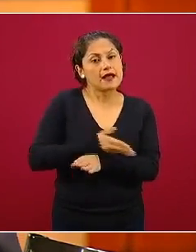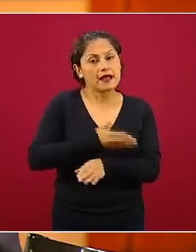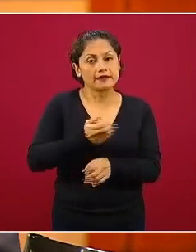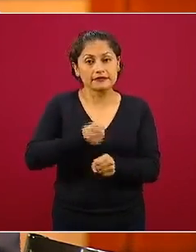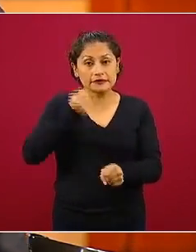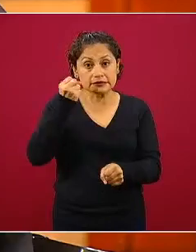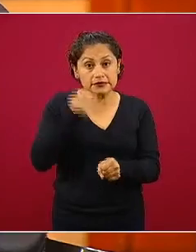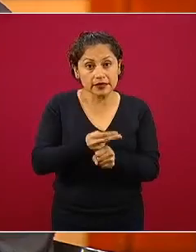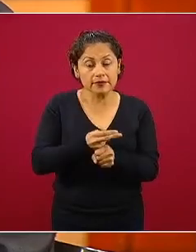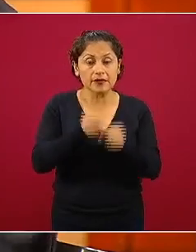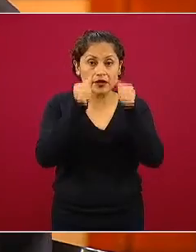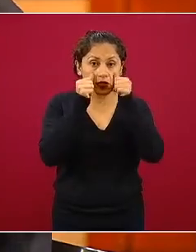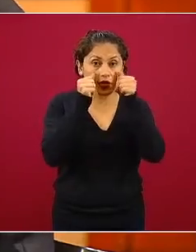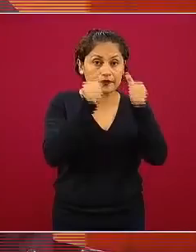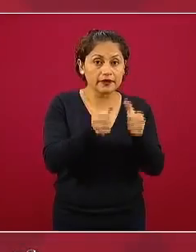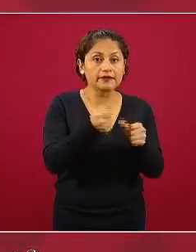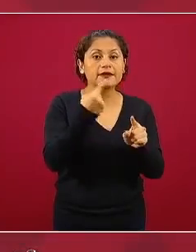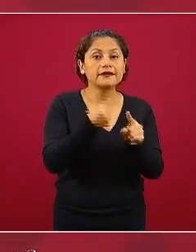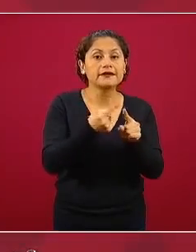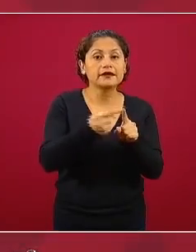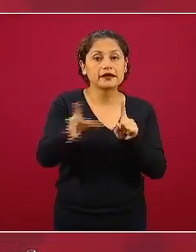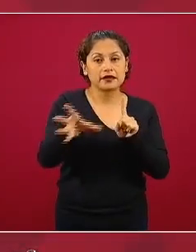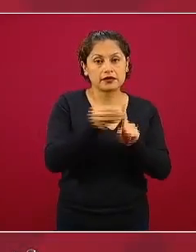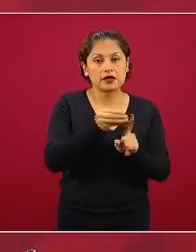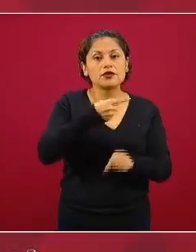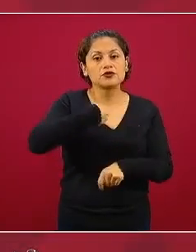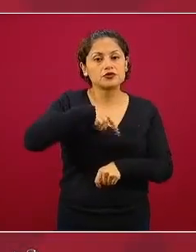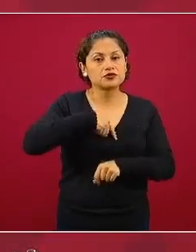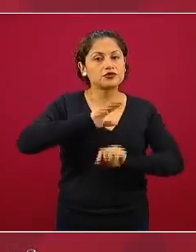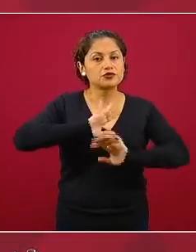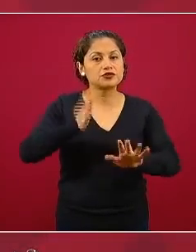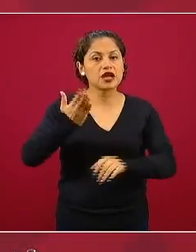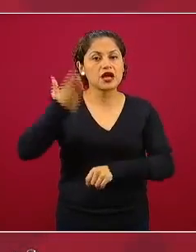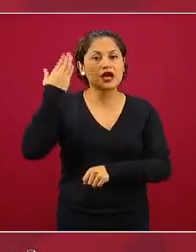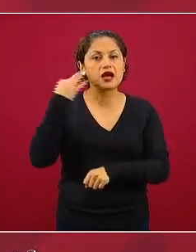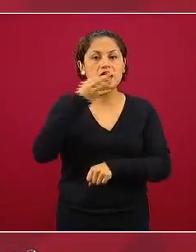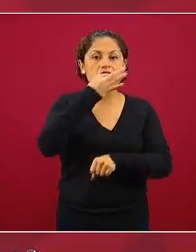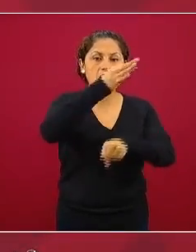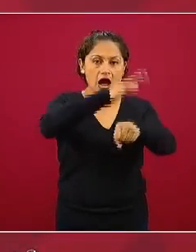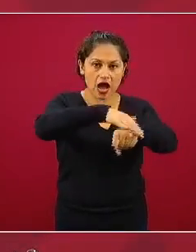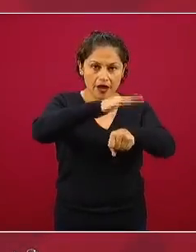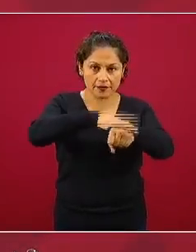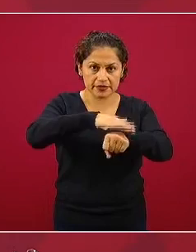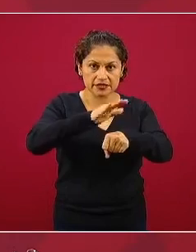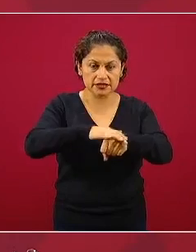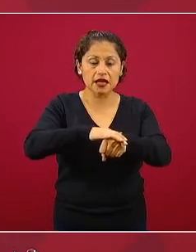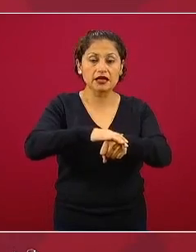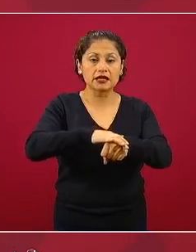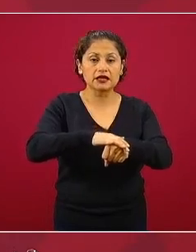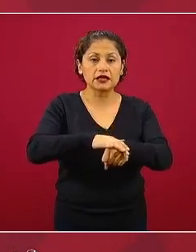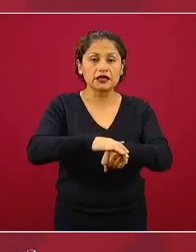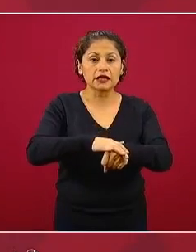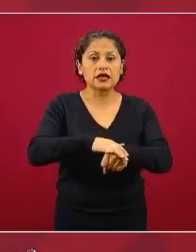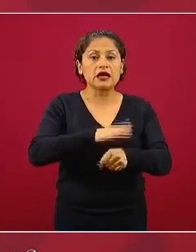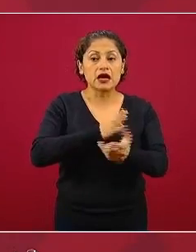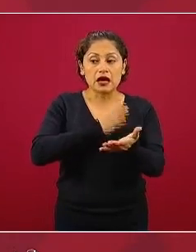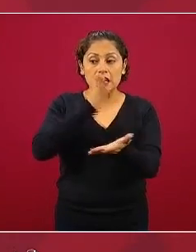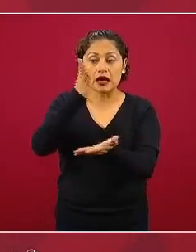contagios nosotros mismos le hemos pedido a la población que no vaya a consulta a menos que tenga